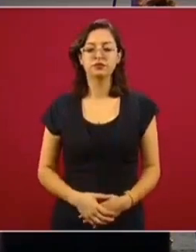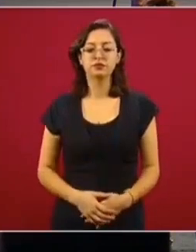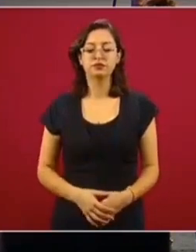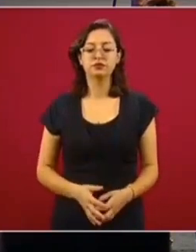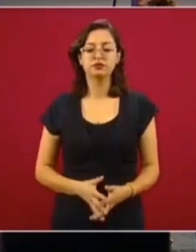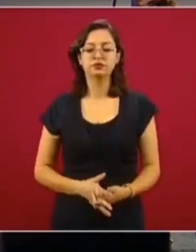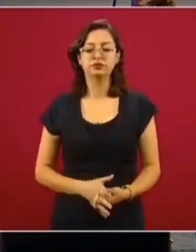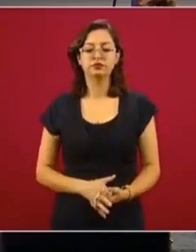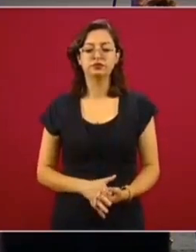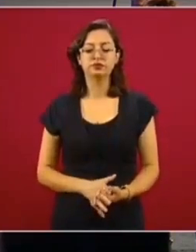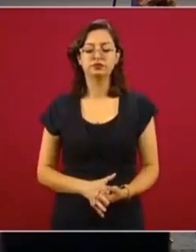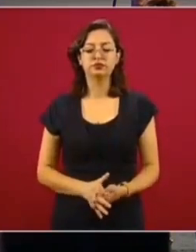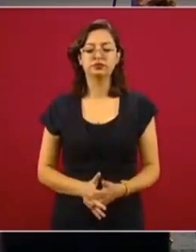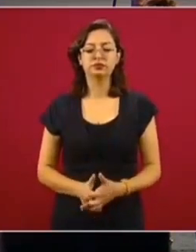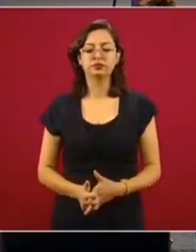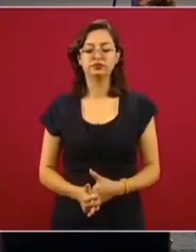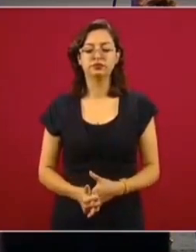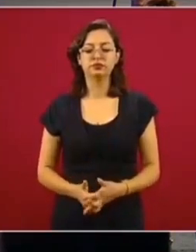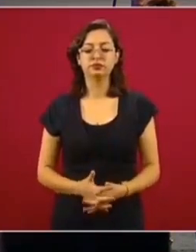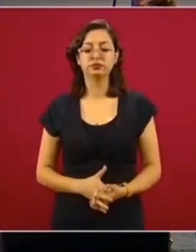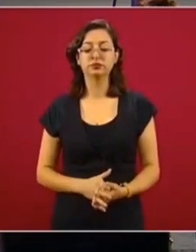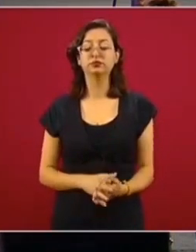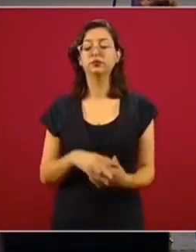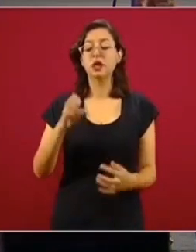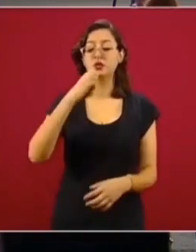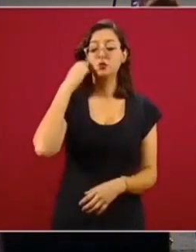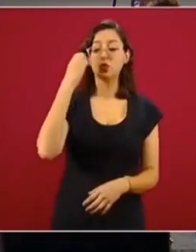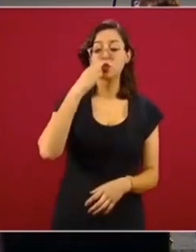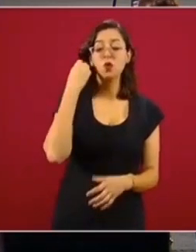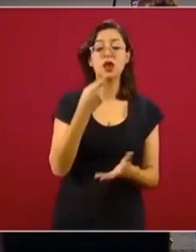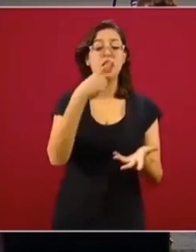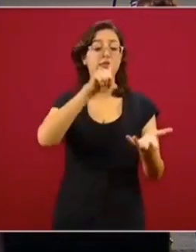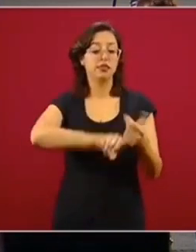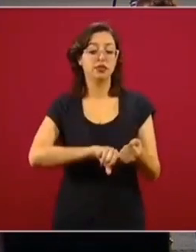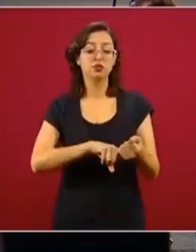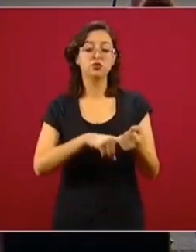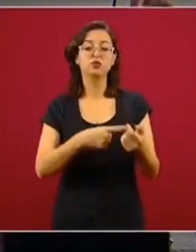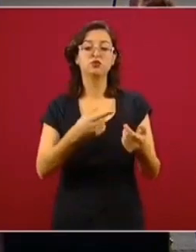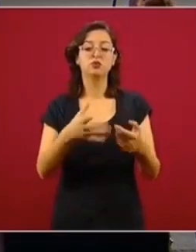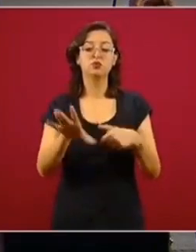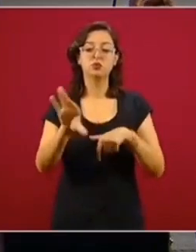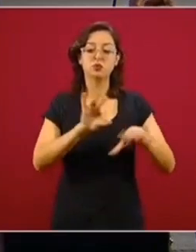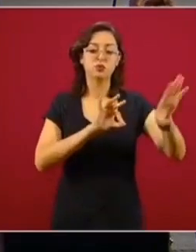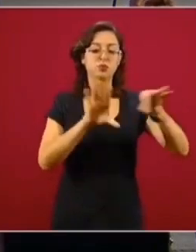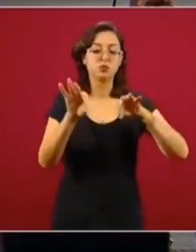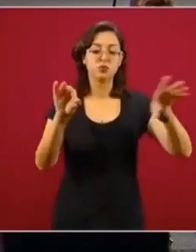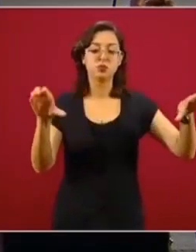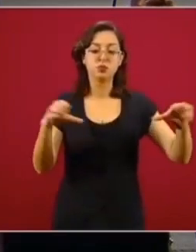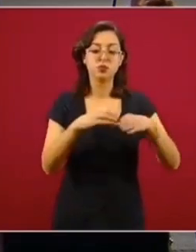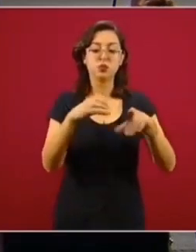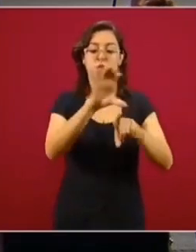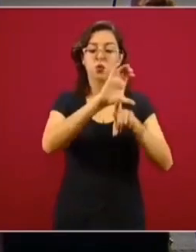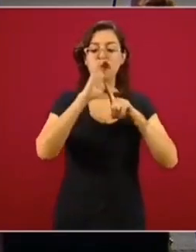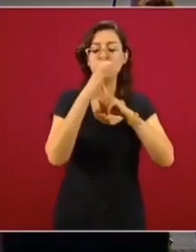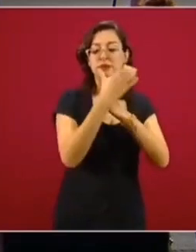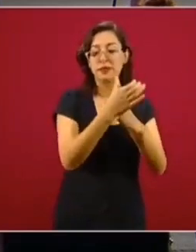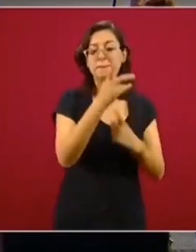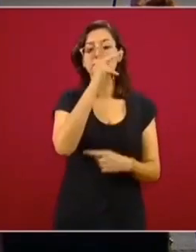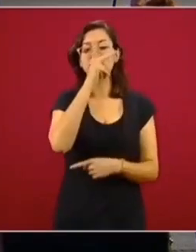Se forma un comité en cada escuela con padres,